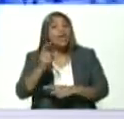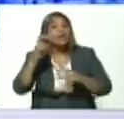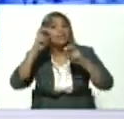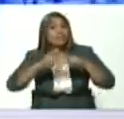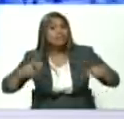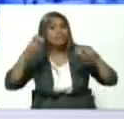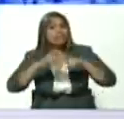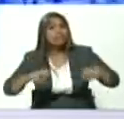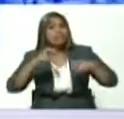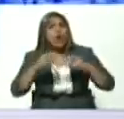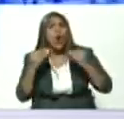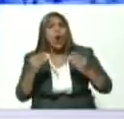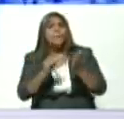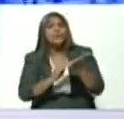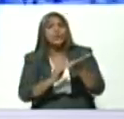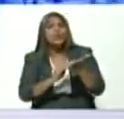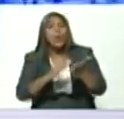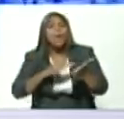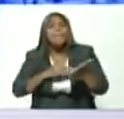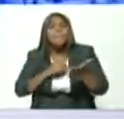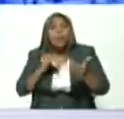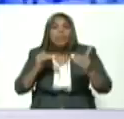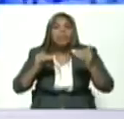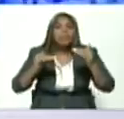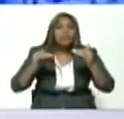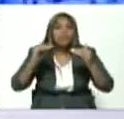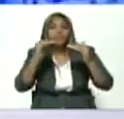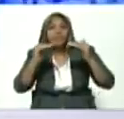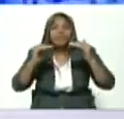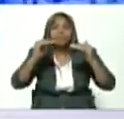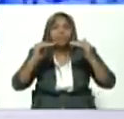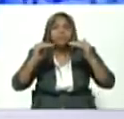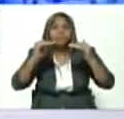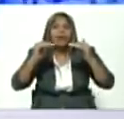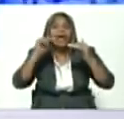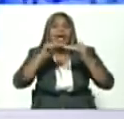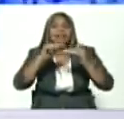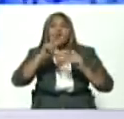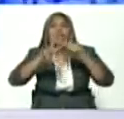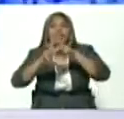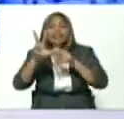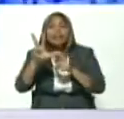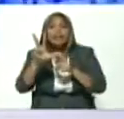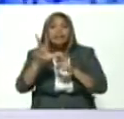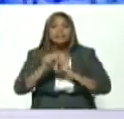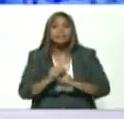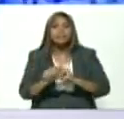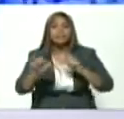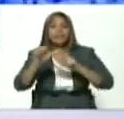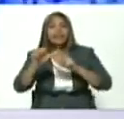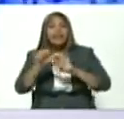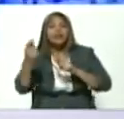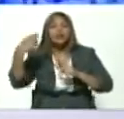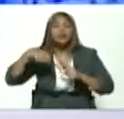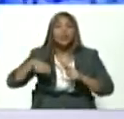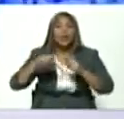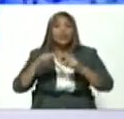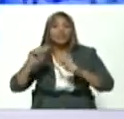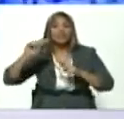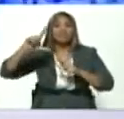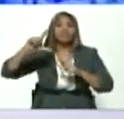soluciones hasta estabilizar estos tres factores salario inflación y precio